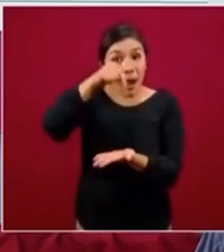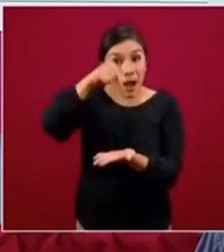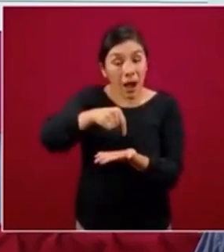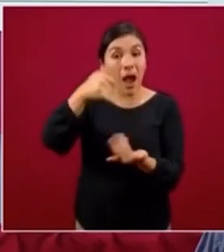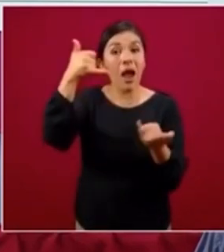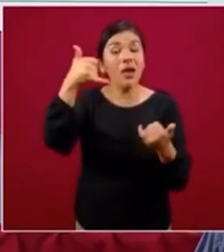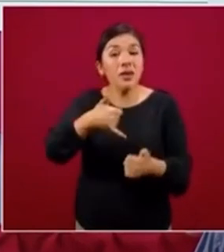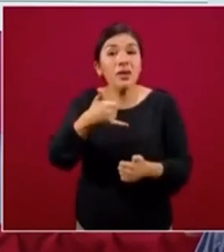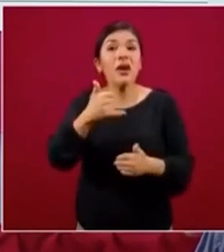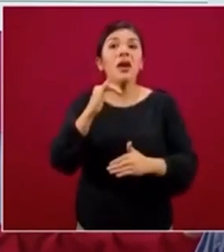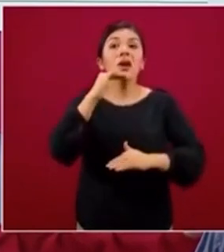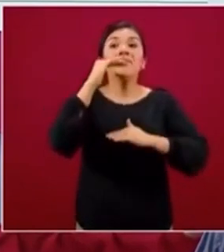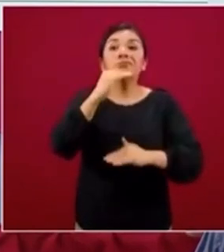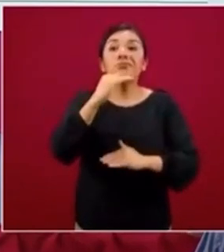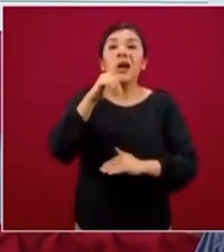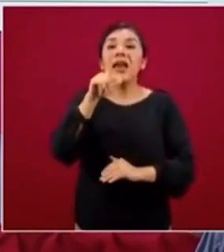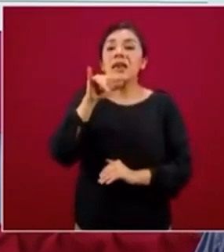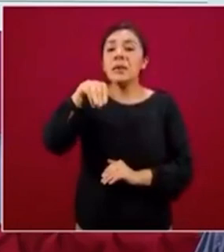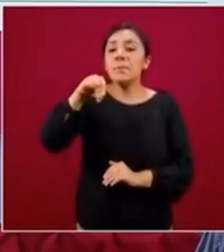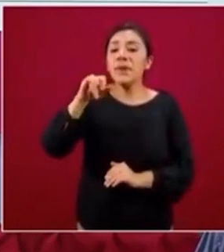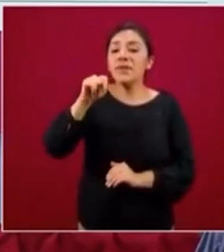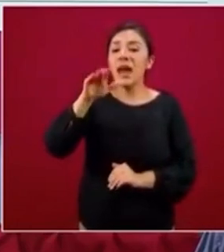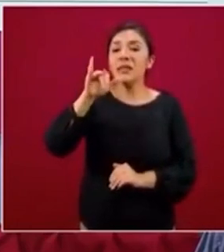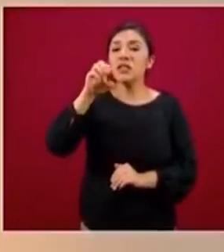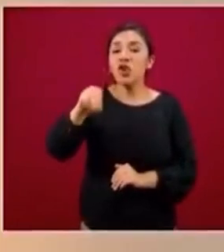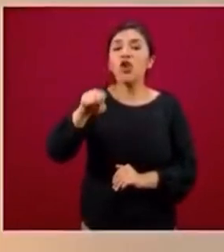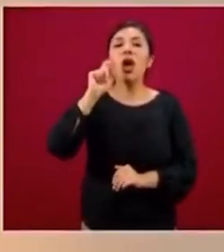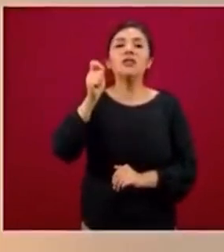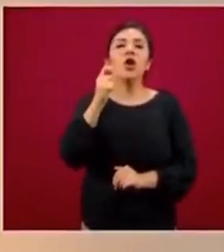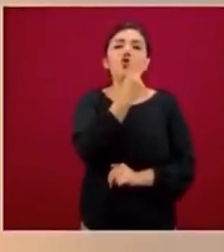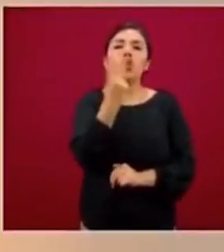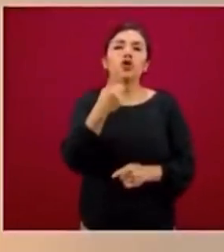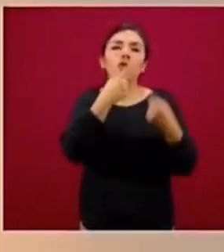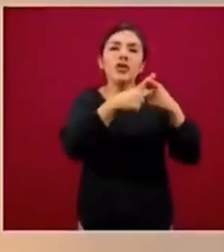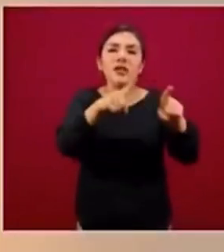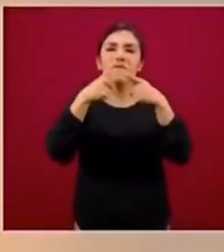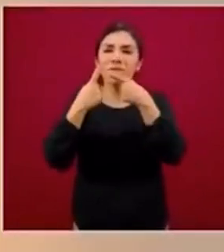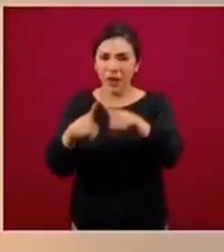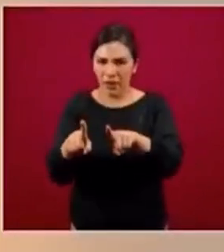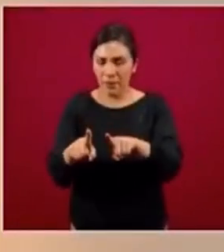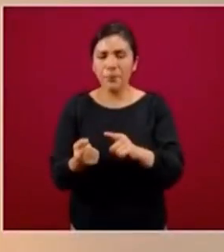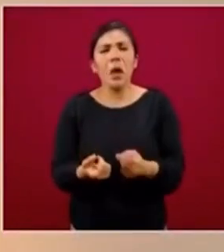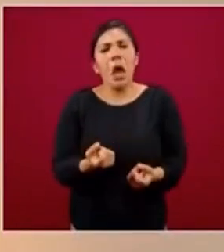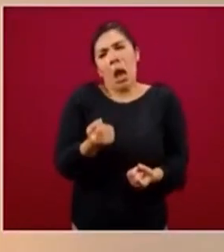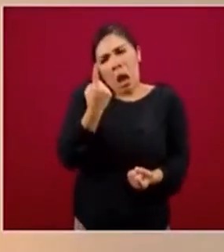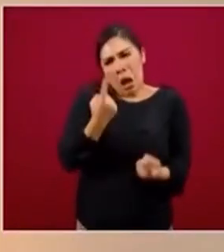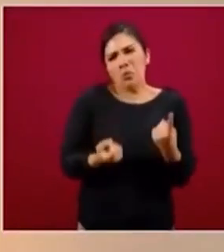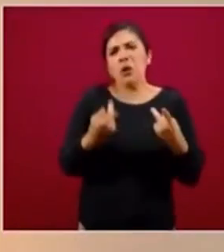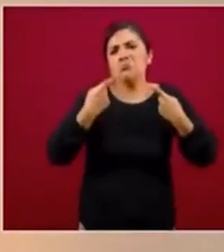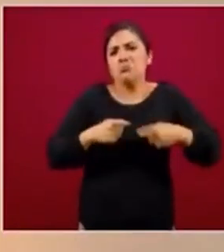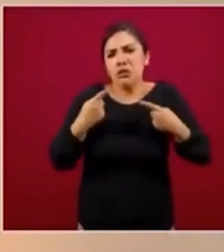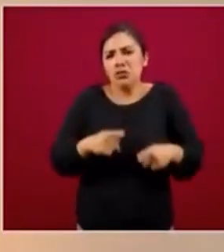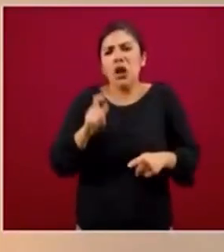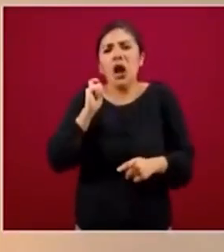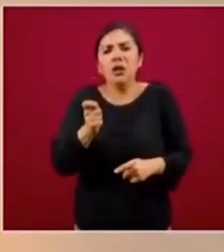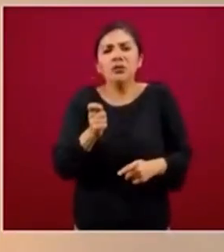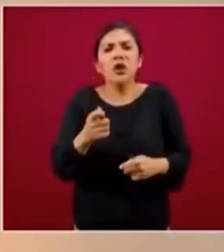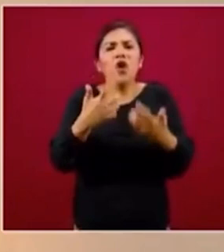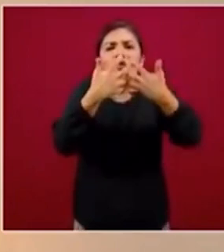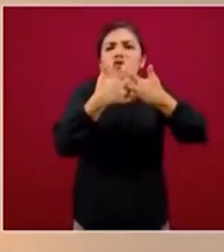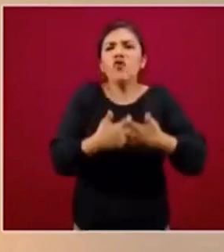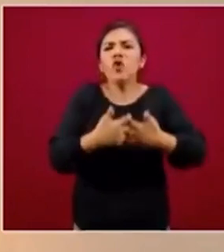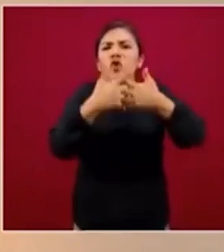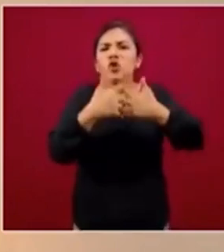limitaciones son dos cosas distintas. Algunos tenemos limitaciones en las funciones